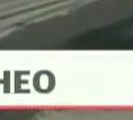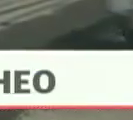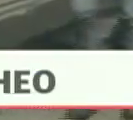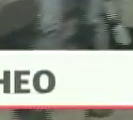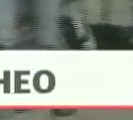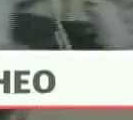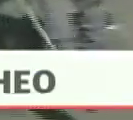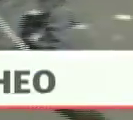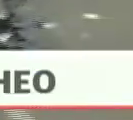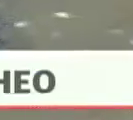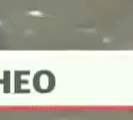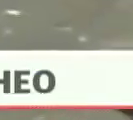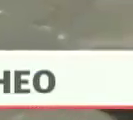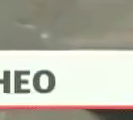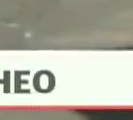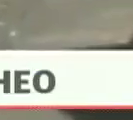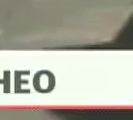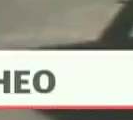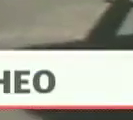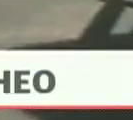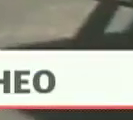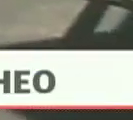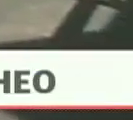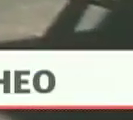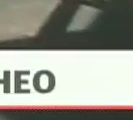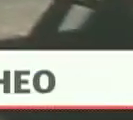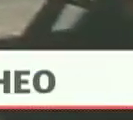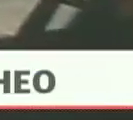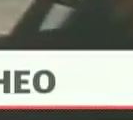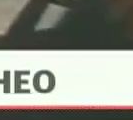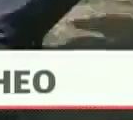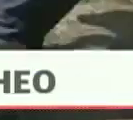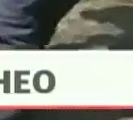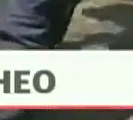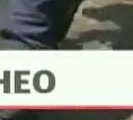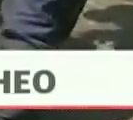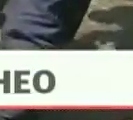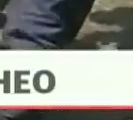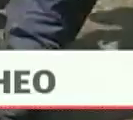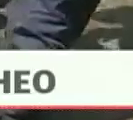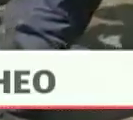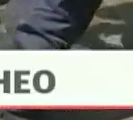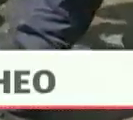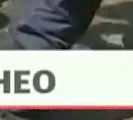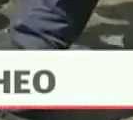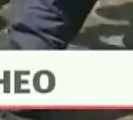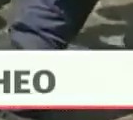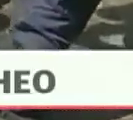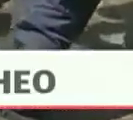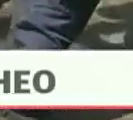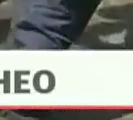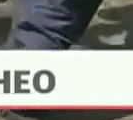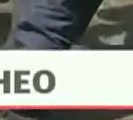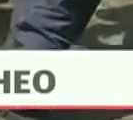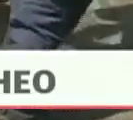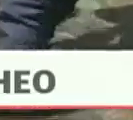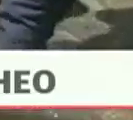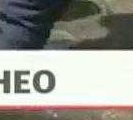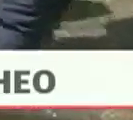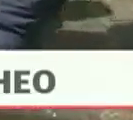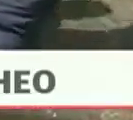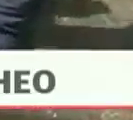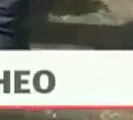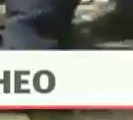cubriendo a nivel nacional todas las parroquias barrio adentro para mejorar la vialidad y el buen vivir de todos nuestros